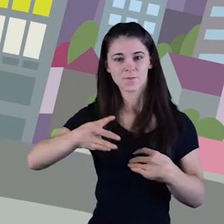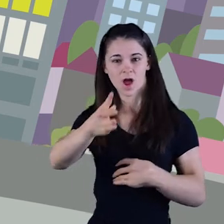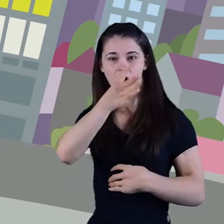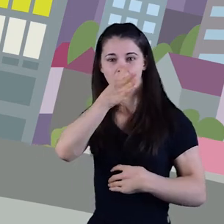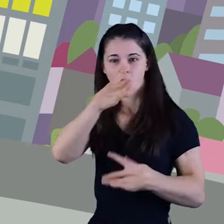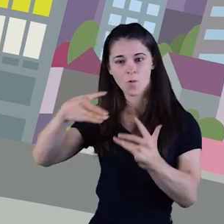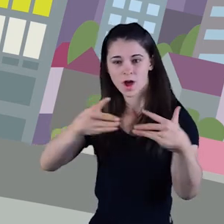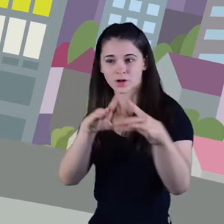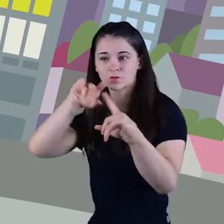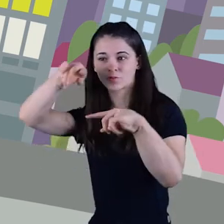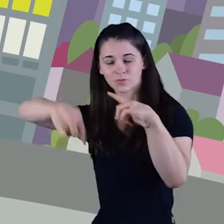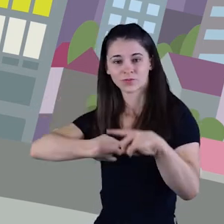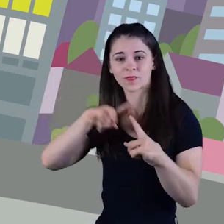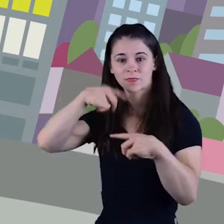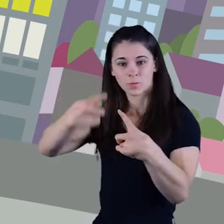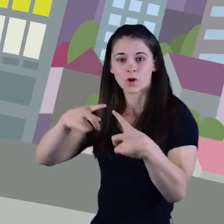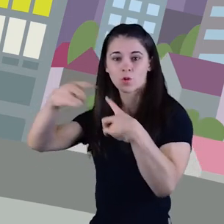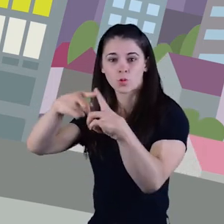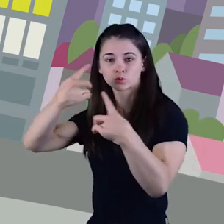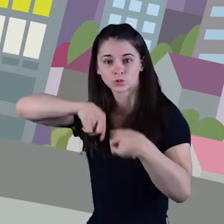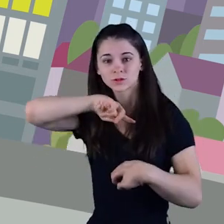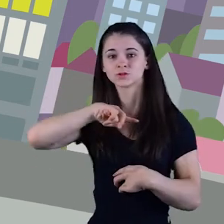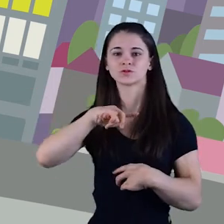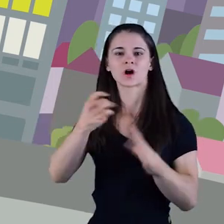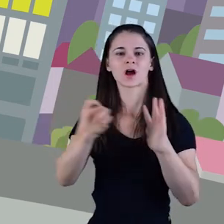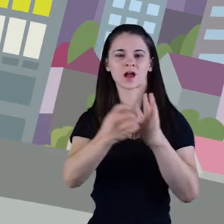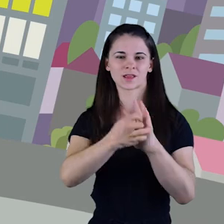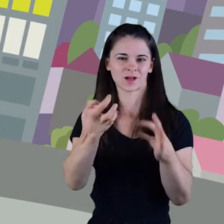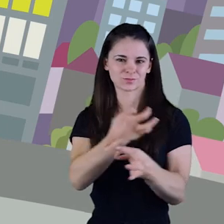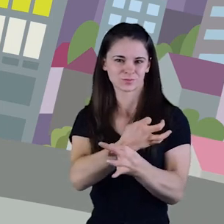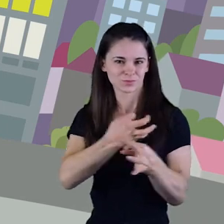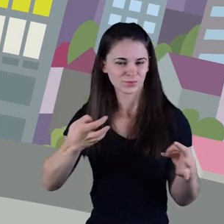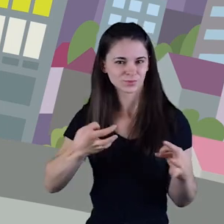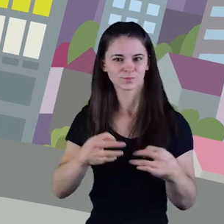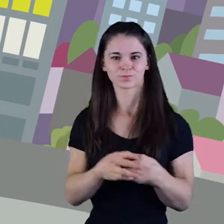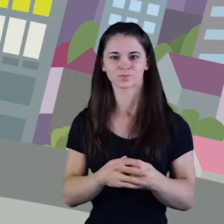el agua que se devuelve a los ríos después de su uso esté en condiciones óptimas.